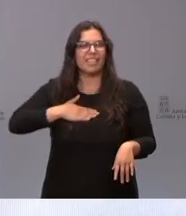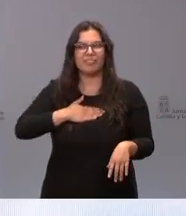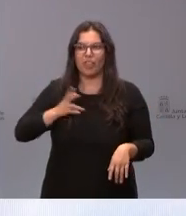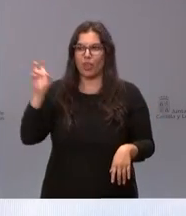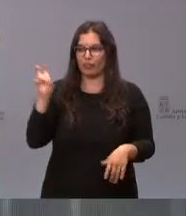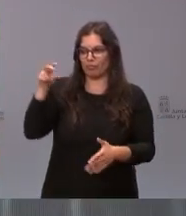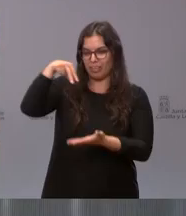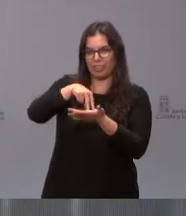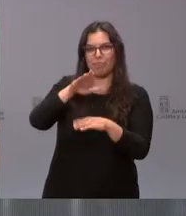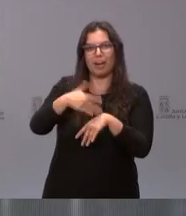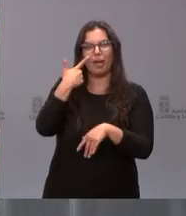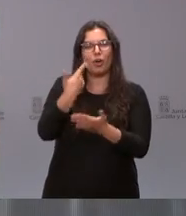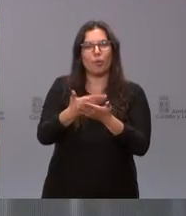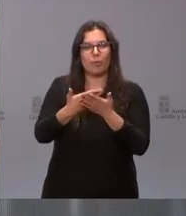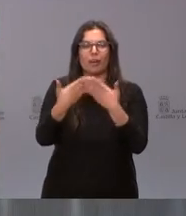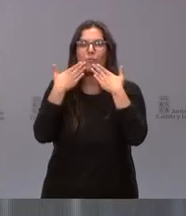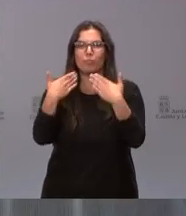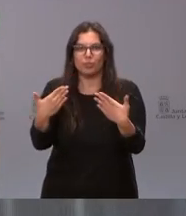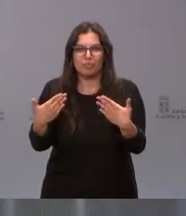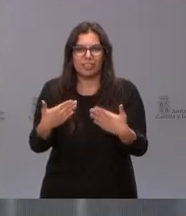para poder comprobarlo muchísimas gracias